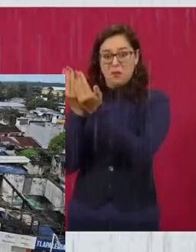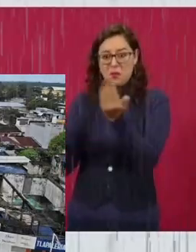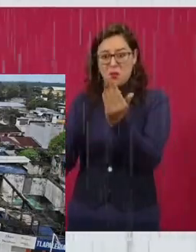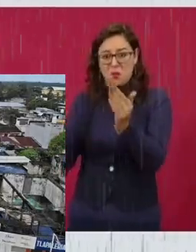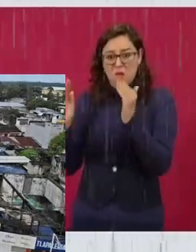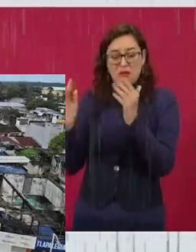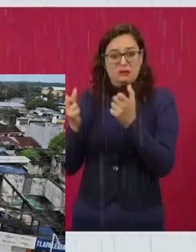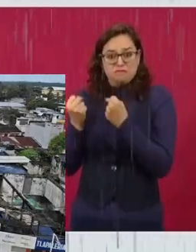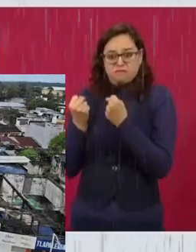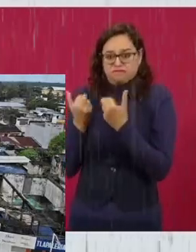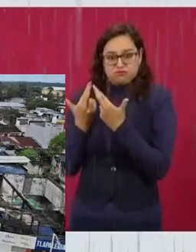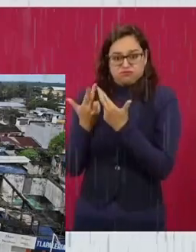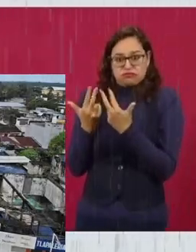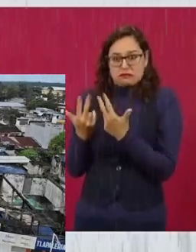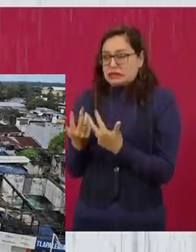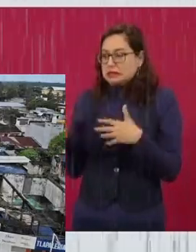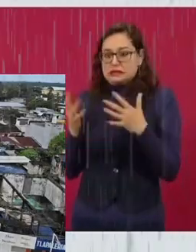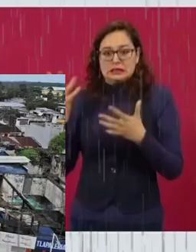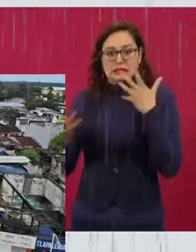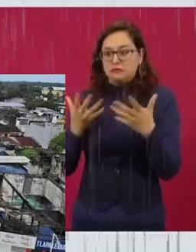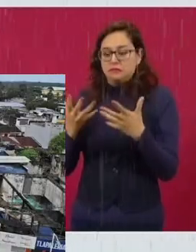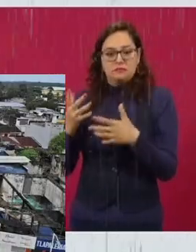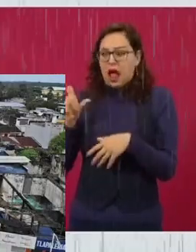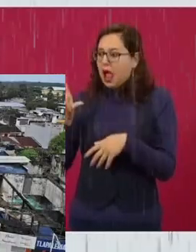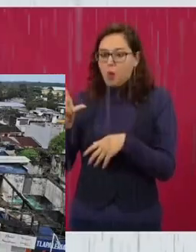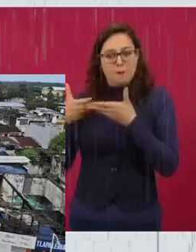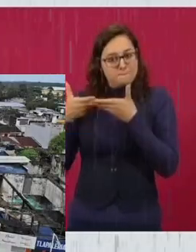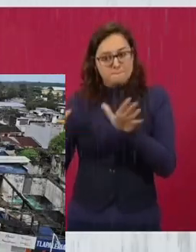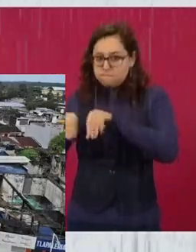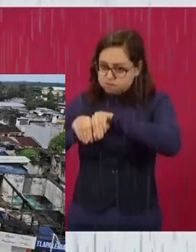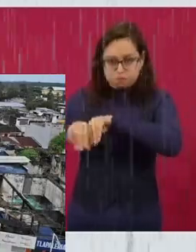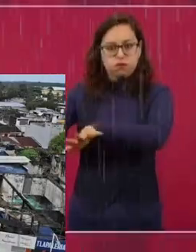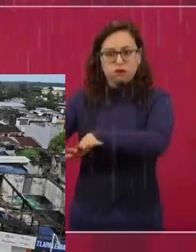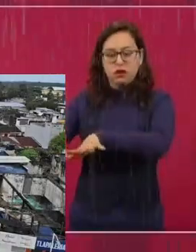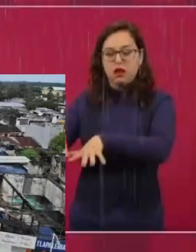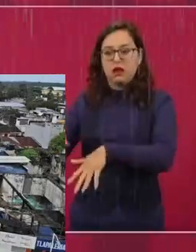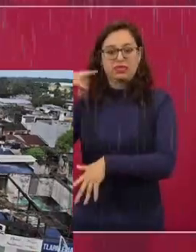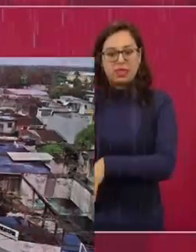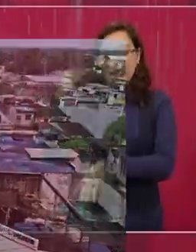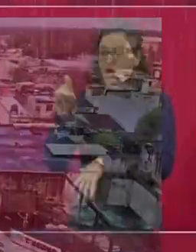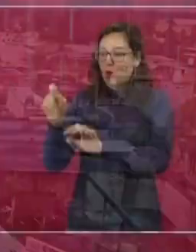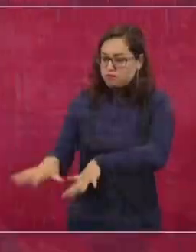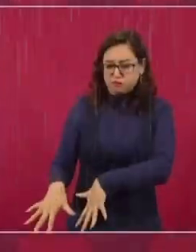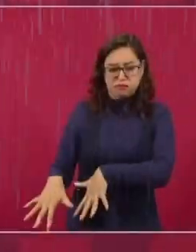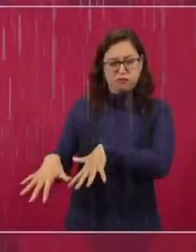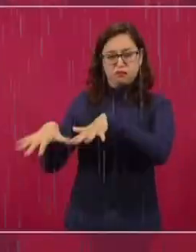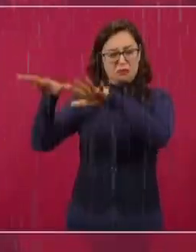el agua. Entonces, inundan Tabasco y decido sacar un decreto,